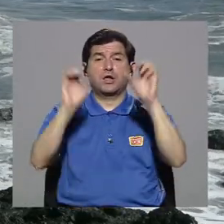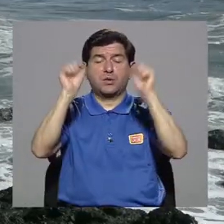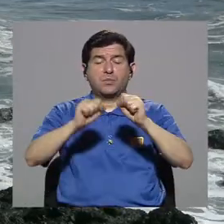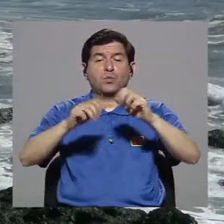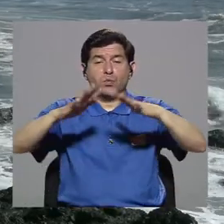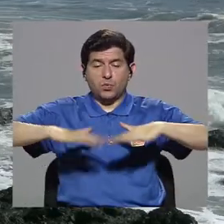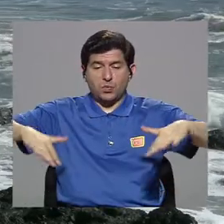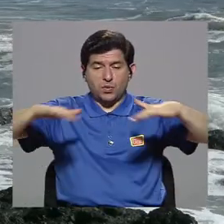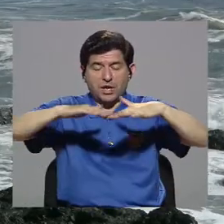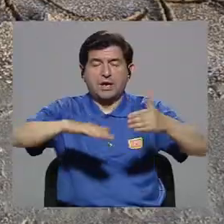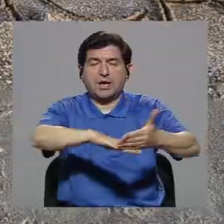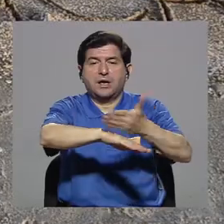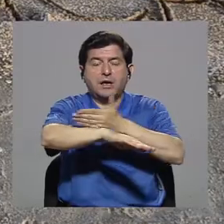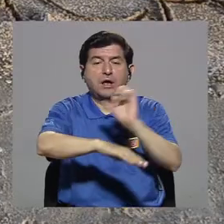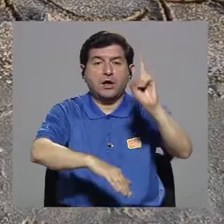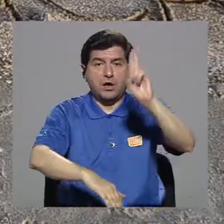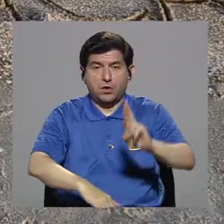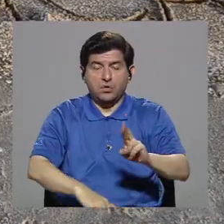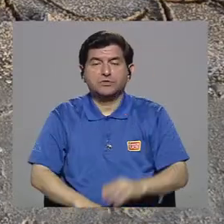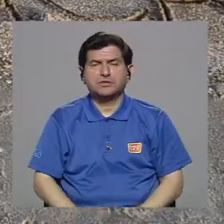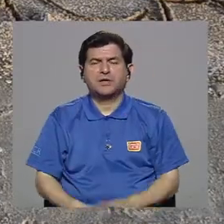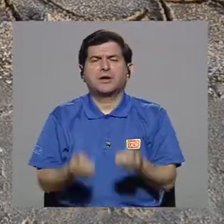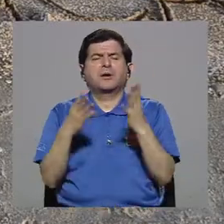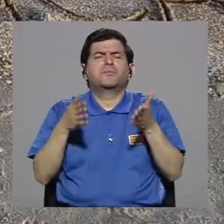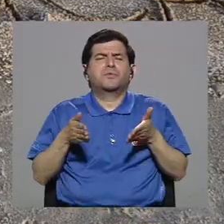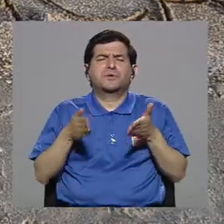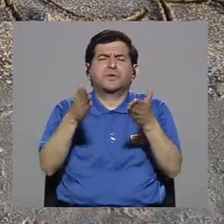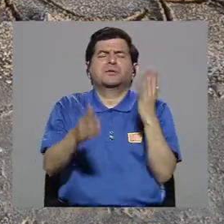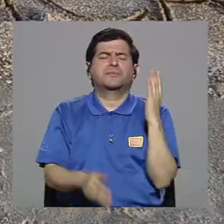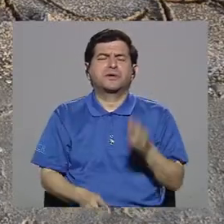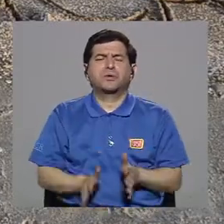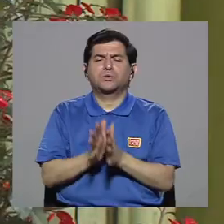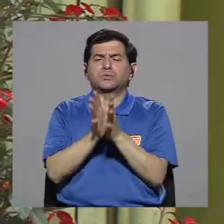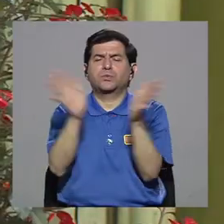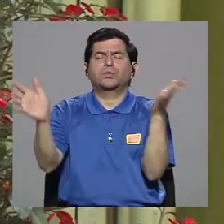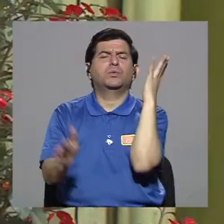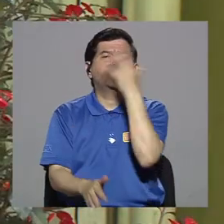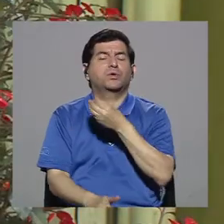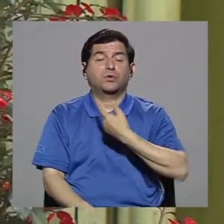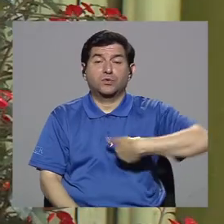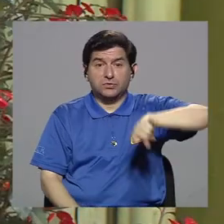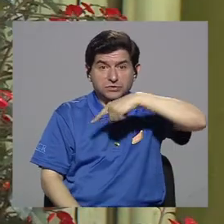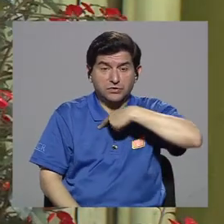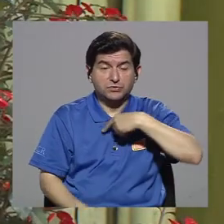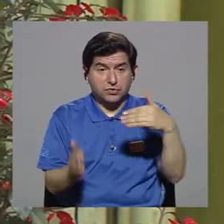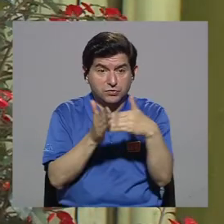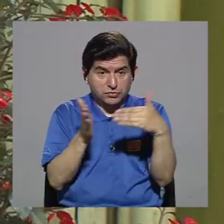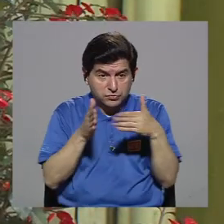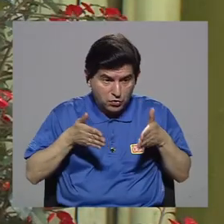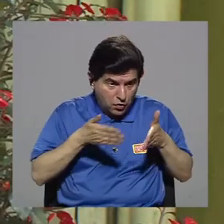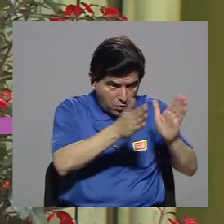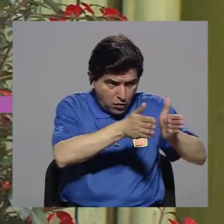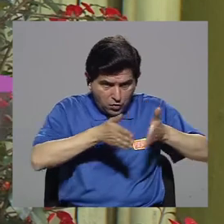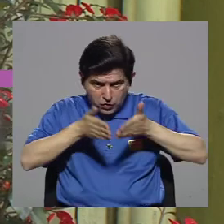recuperando espacios. Costa Rica está llena de caminos públicos lindos. Si nosotros recuperamos esos caminos y los